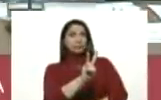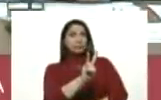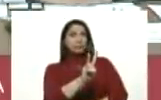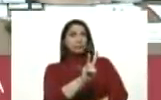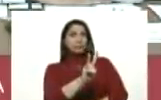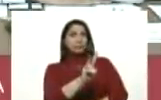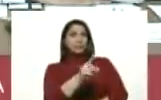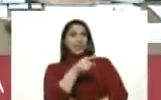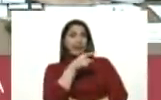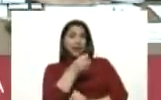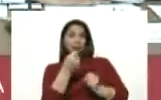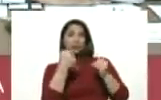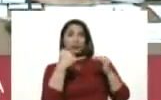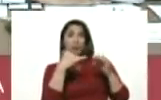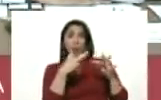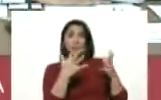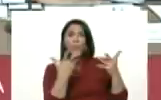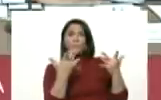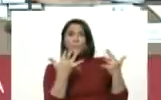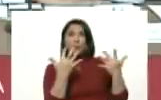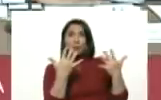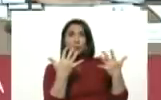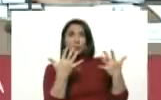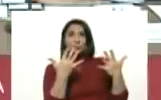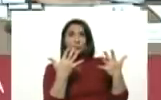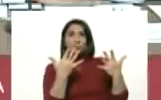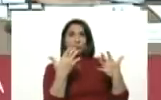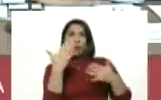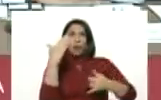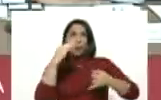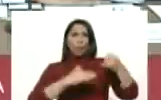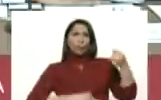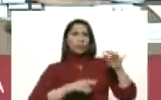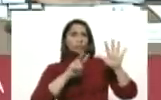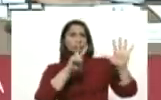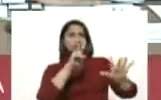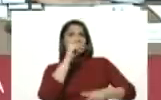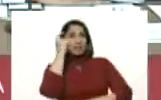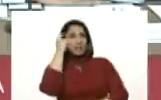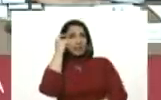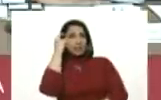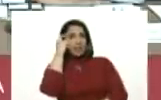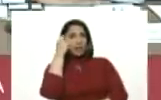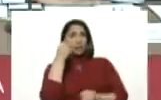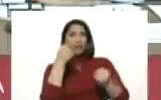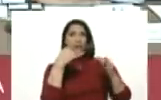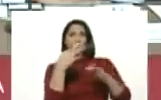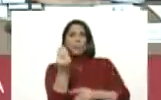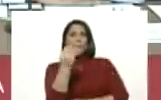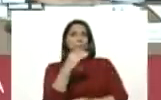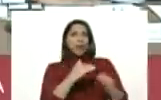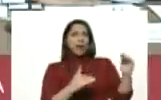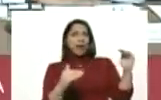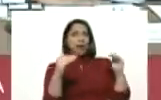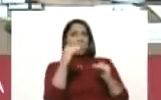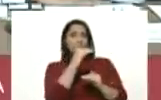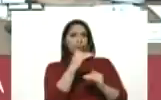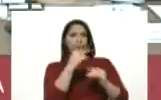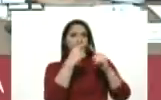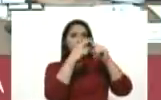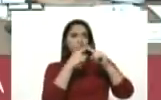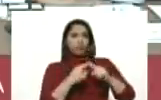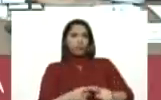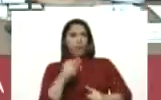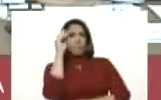son números en mano. Los últimos siete días fueron el número más alto que registró